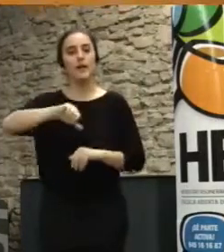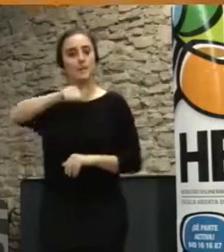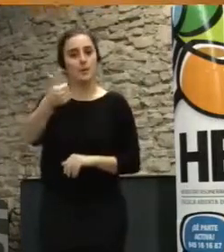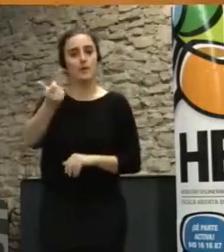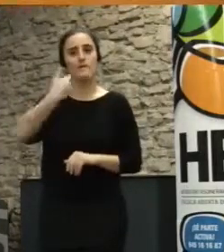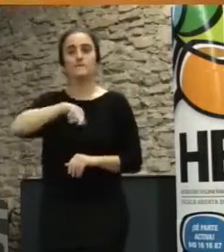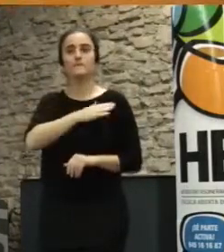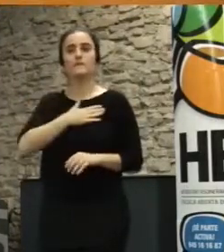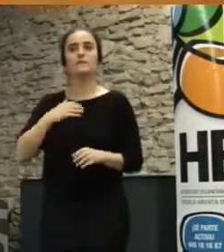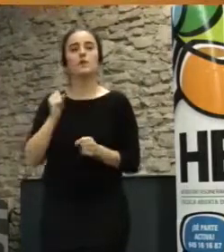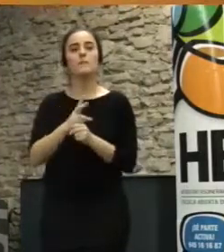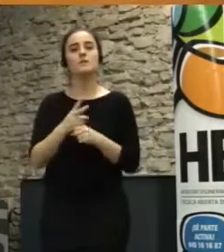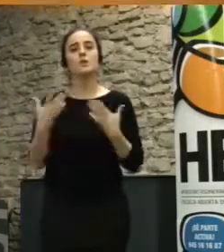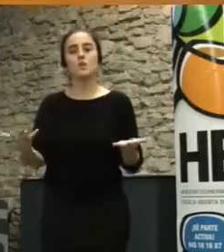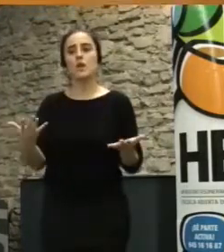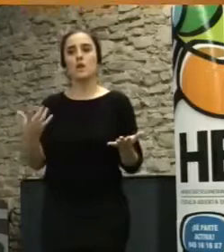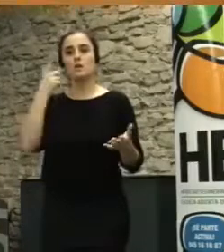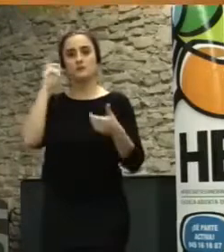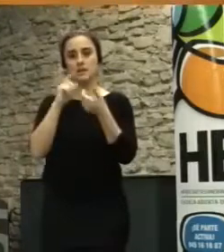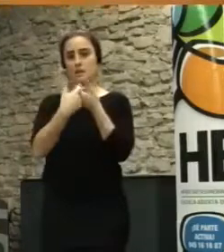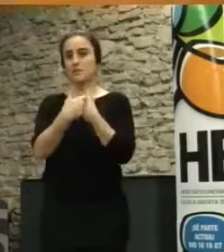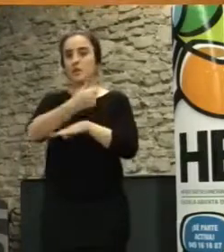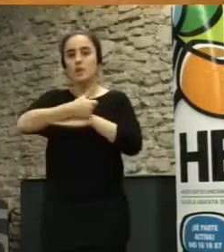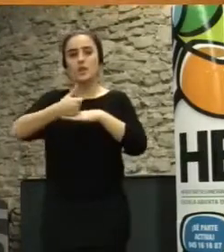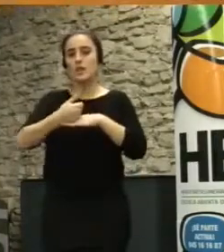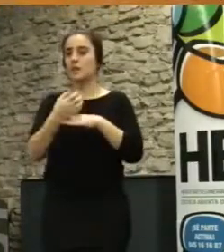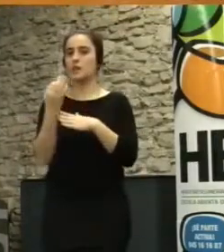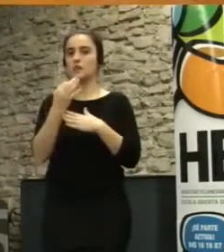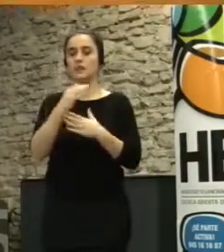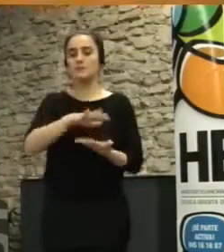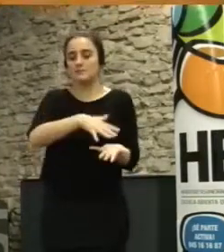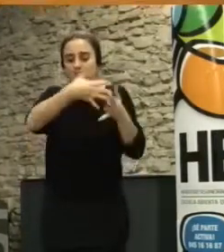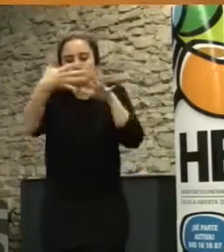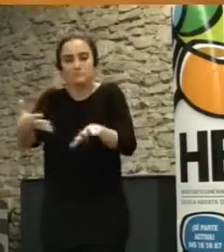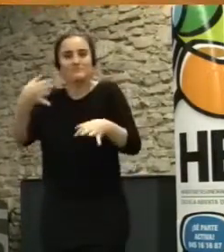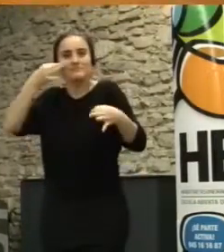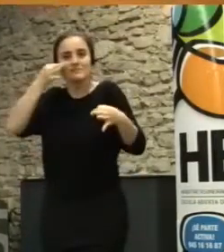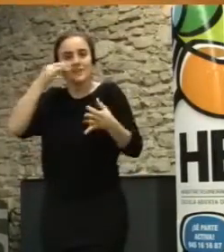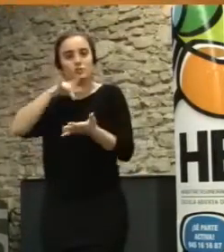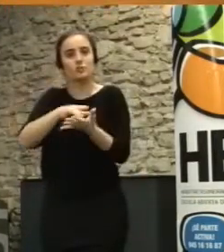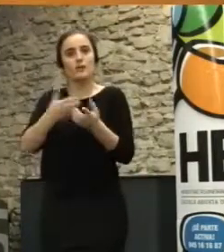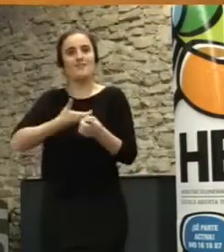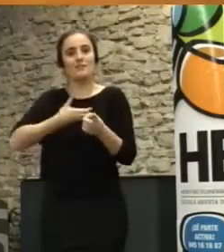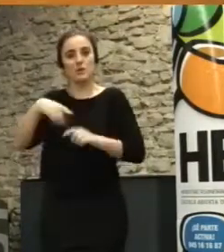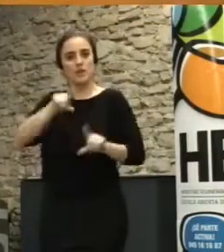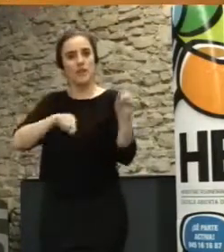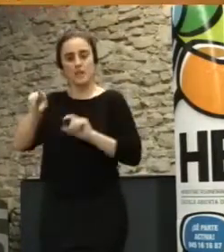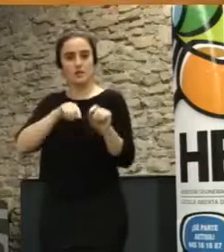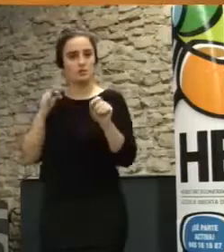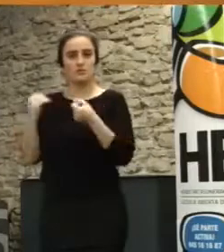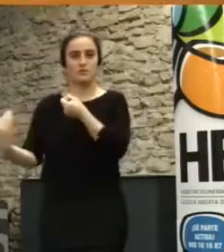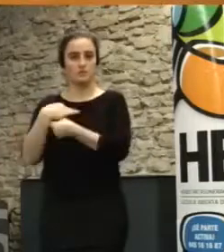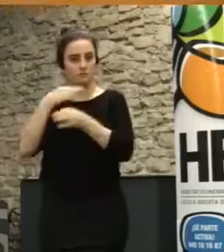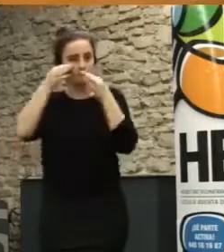por que la participación ciudadana tenga una verdadera incidencia en la toma de decisiones municipales. Queremos